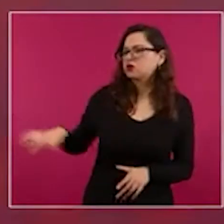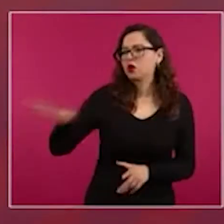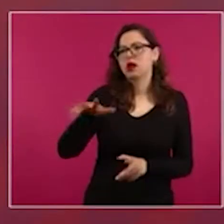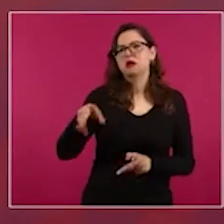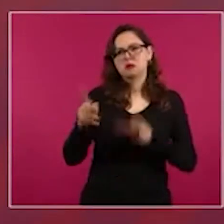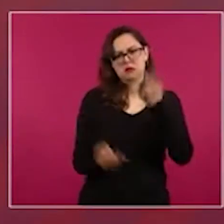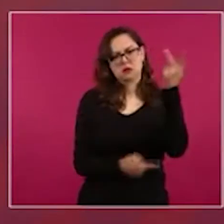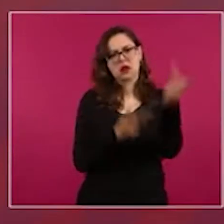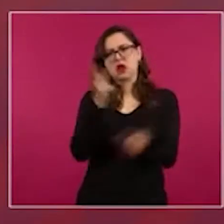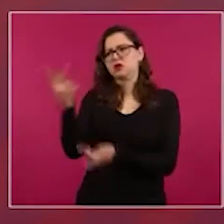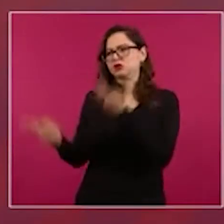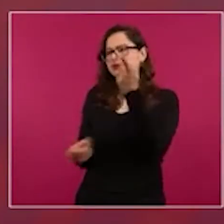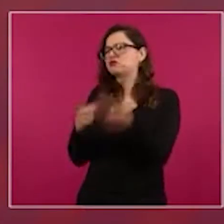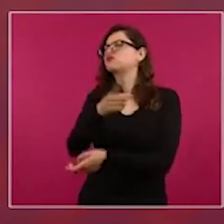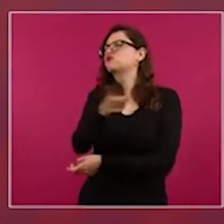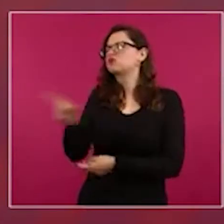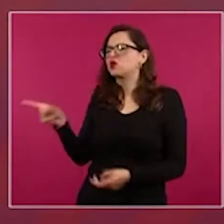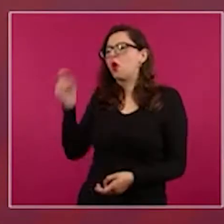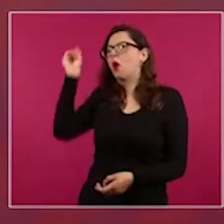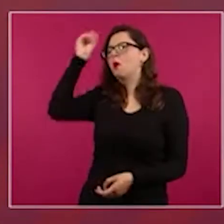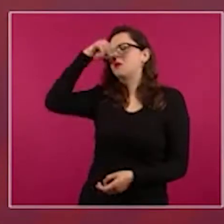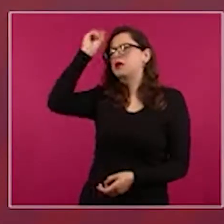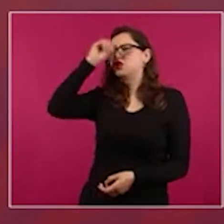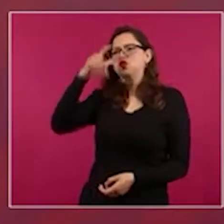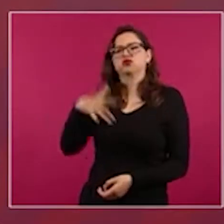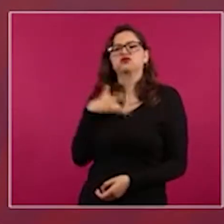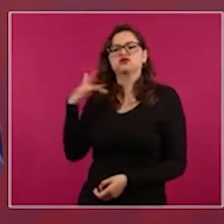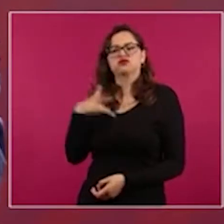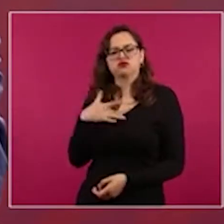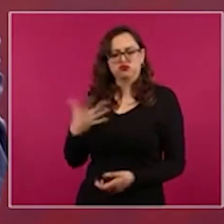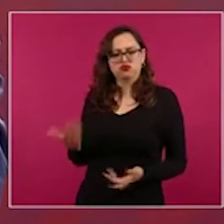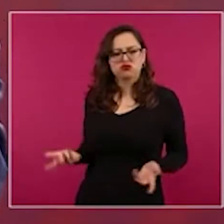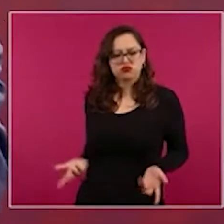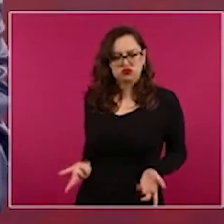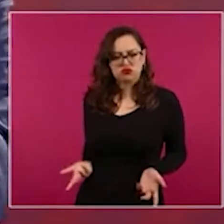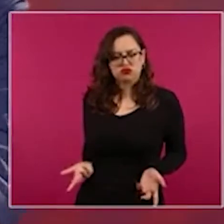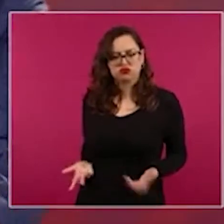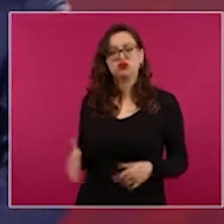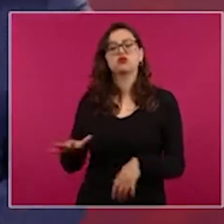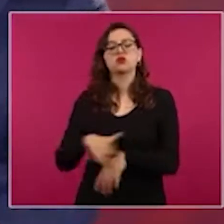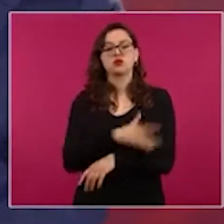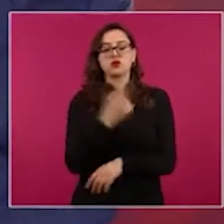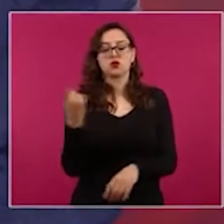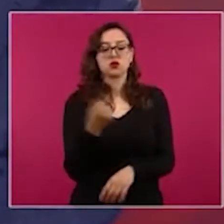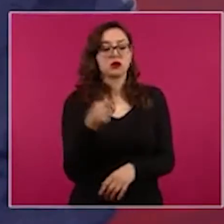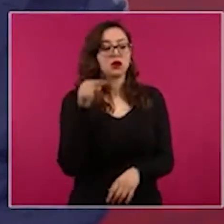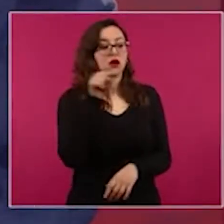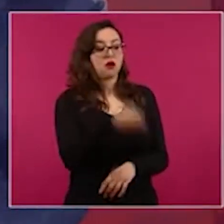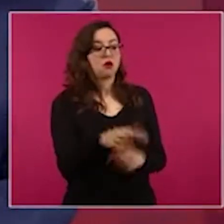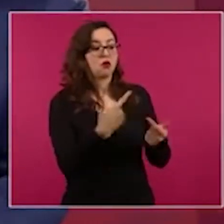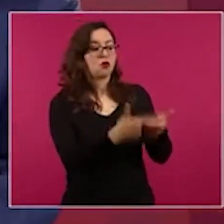preguntarle a la gente, porque los senadores del PAN